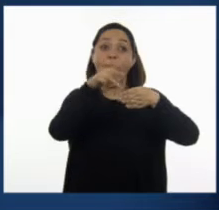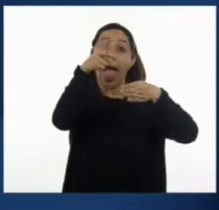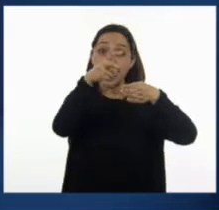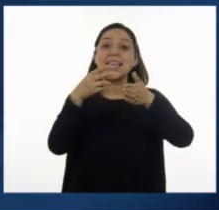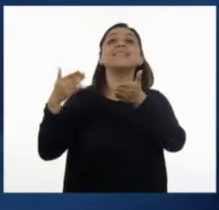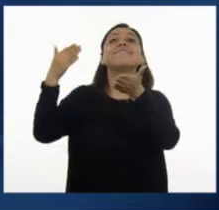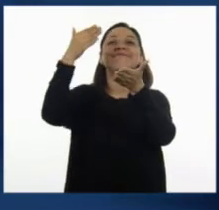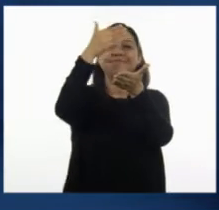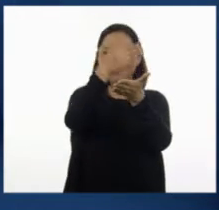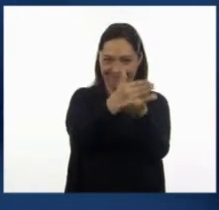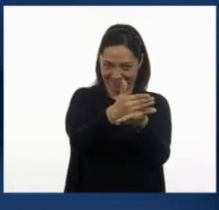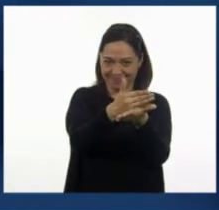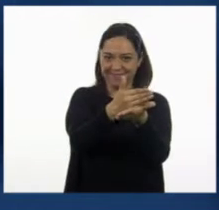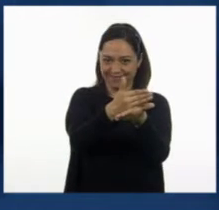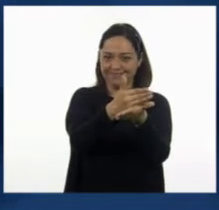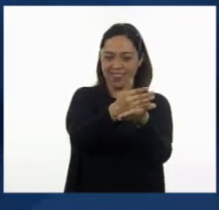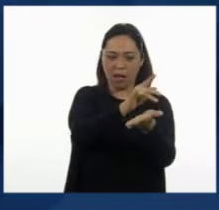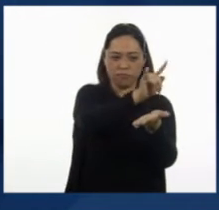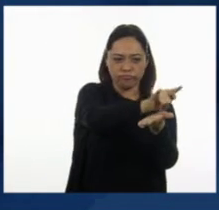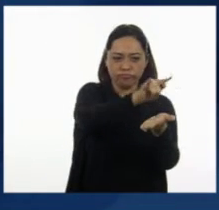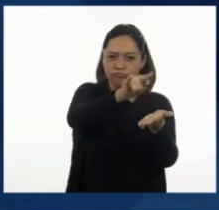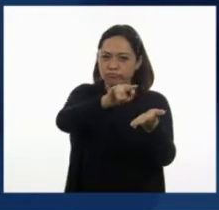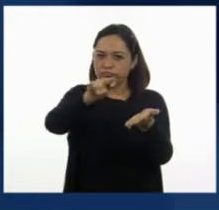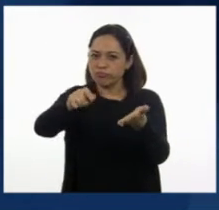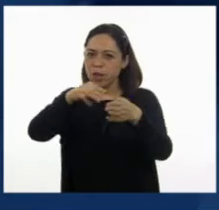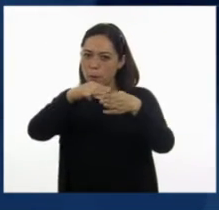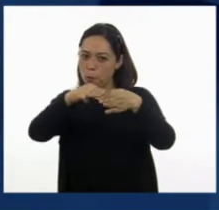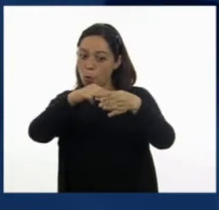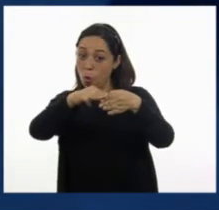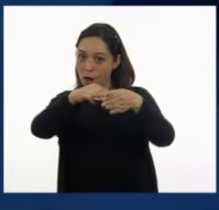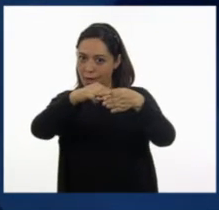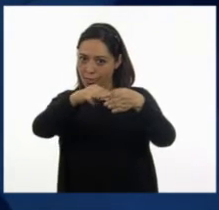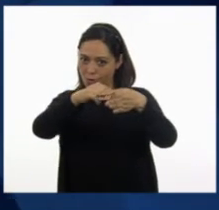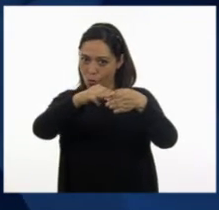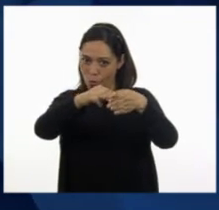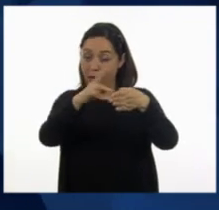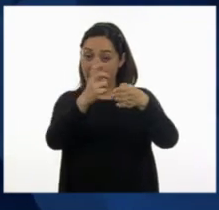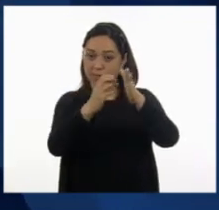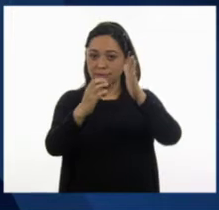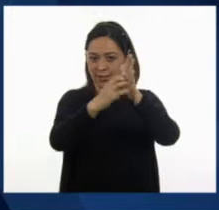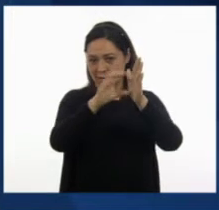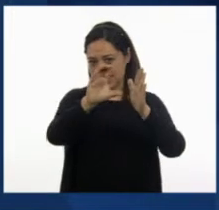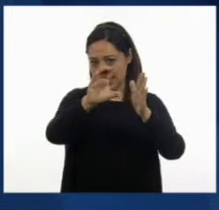asistir la parte que nos leíste tú en la consigna que es la que corresponde al balcón C.